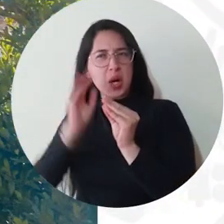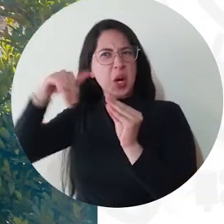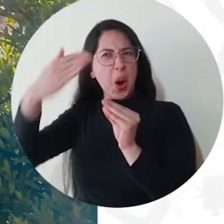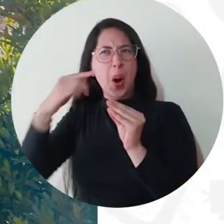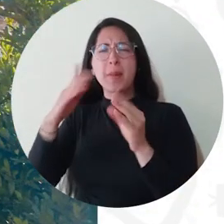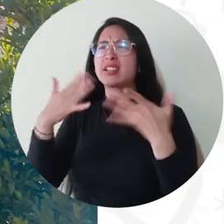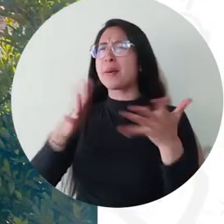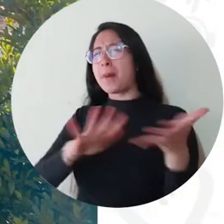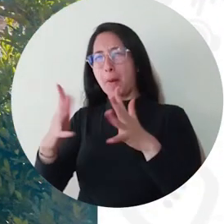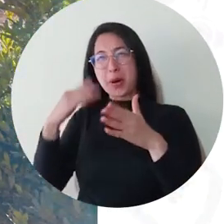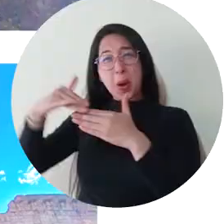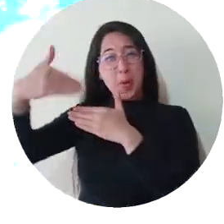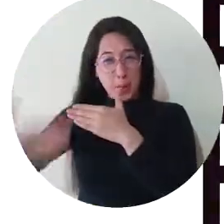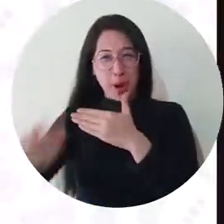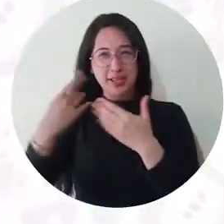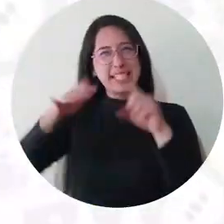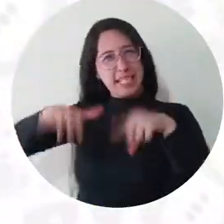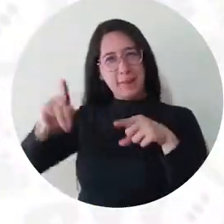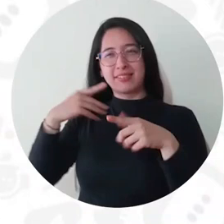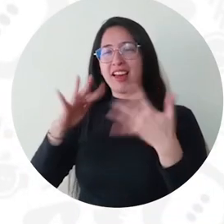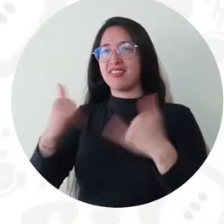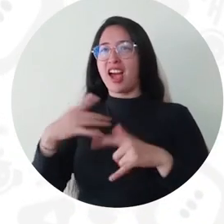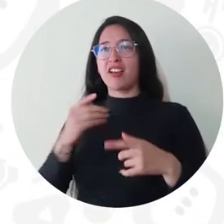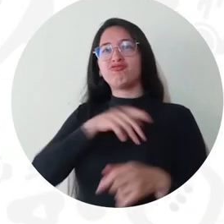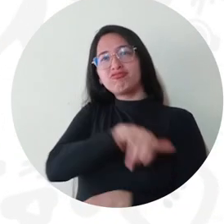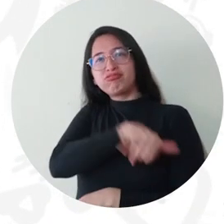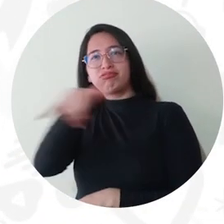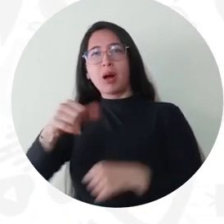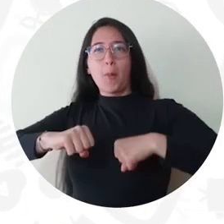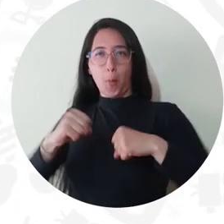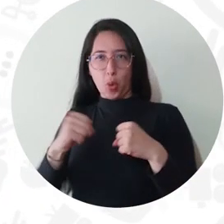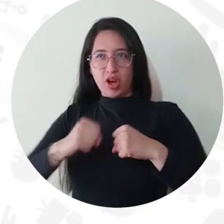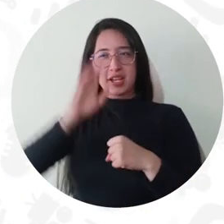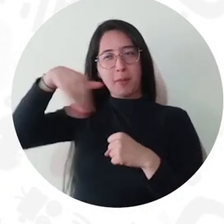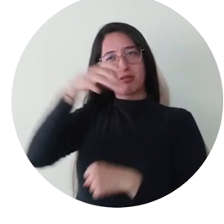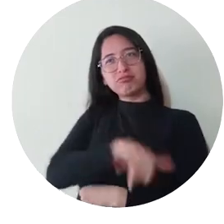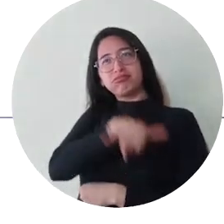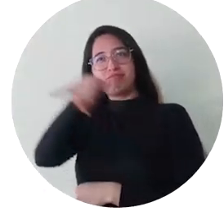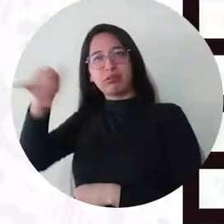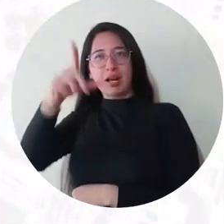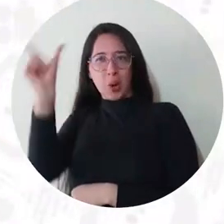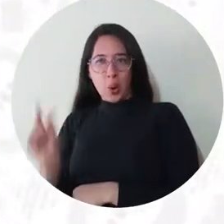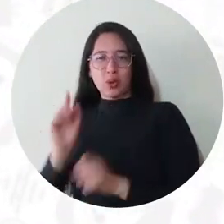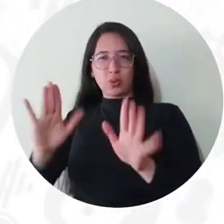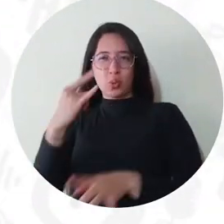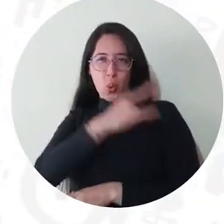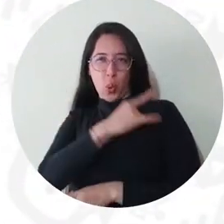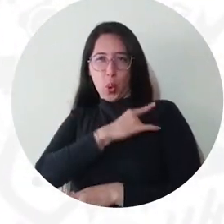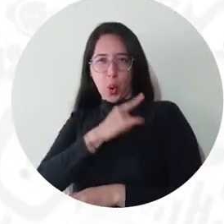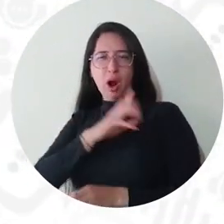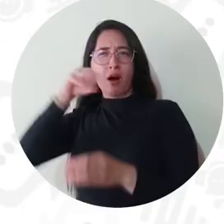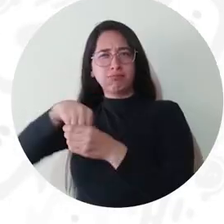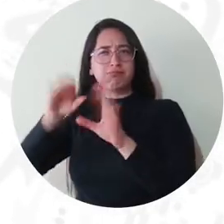estaba montándome en un avión desde Bogotá rumbo a Alemania y luego Italia para poder estudiar un año allá en la Universidad Sapienza